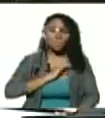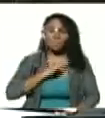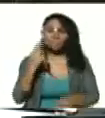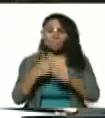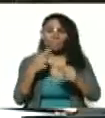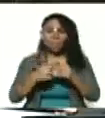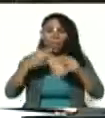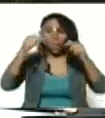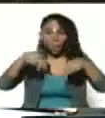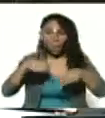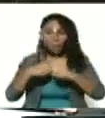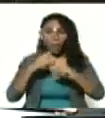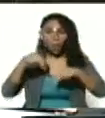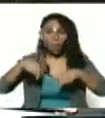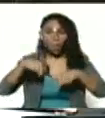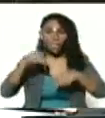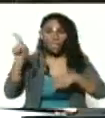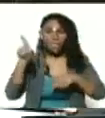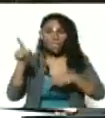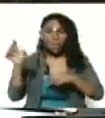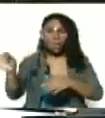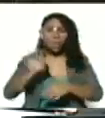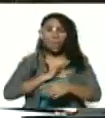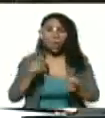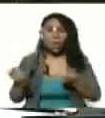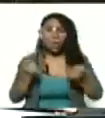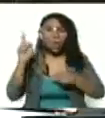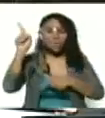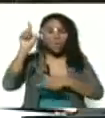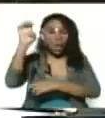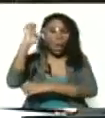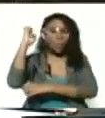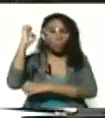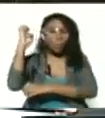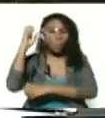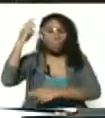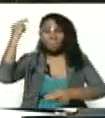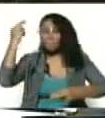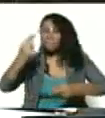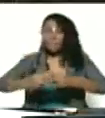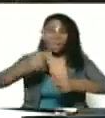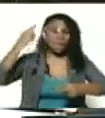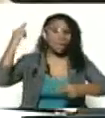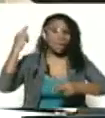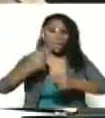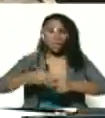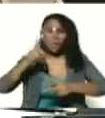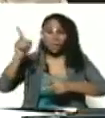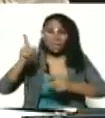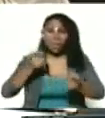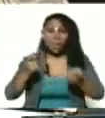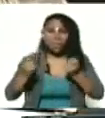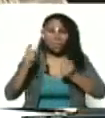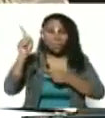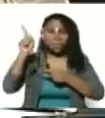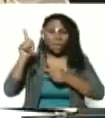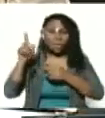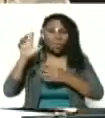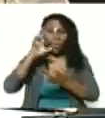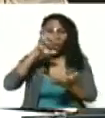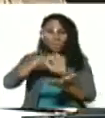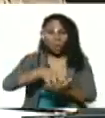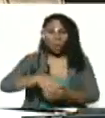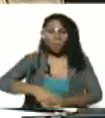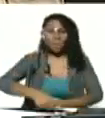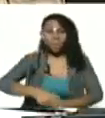hoy por hoy parece que es la cepa dominante en Europa es la cepa dominante en los estados de mayor